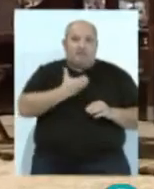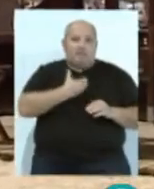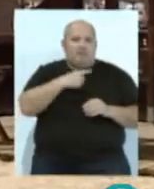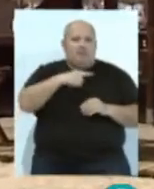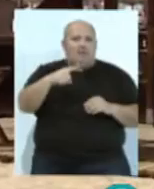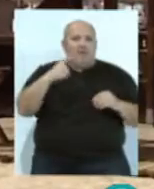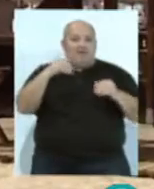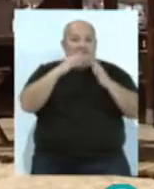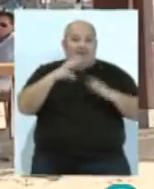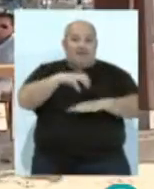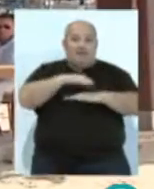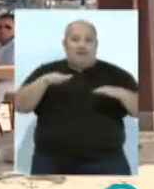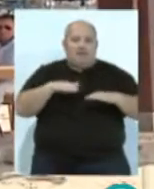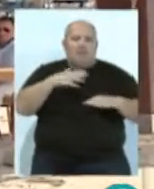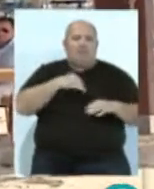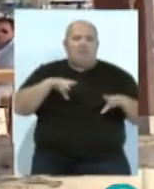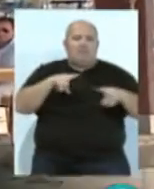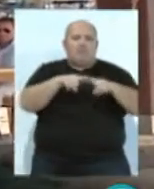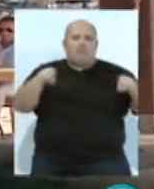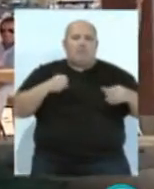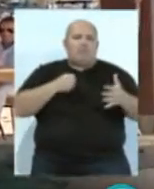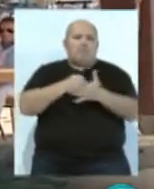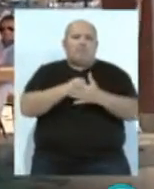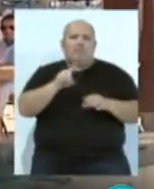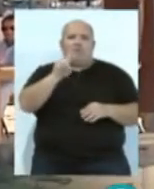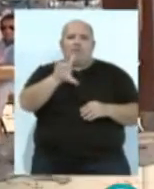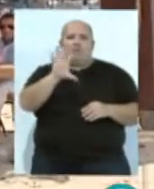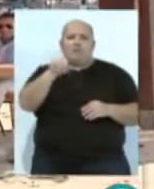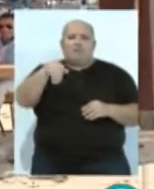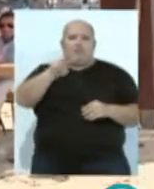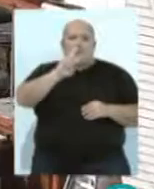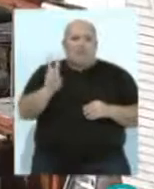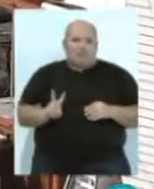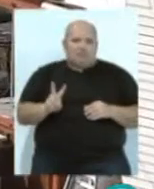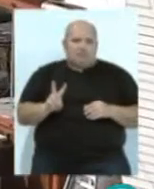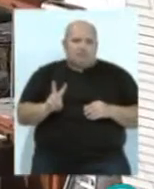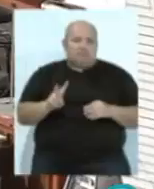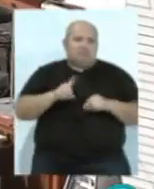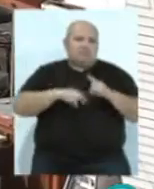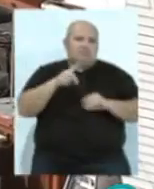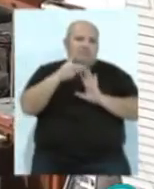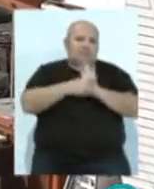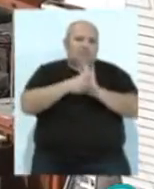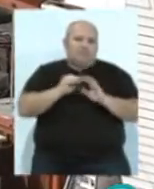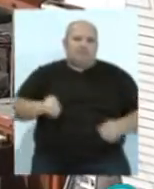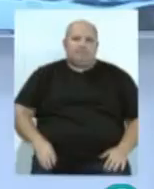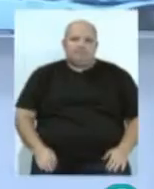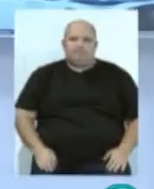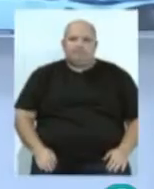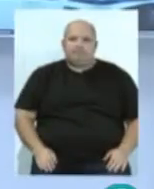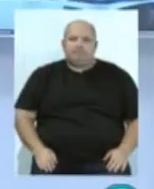marca que los establecimientos de playa pueden ocupar un máximo de 150 metros cuadrados, según el PGO vigente.